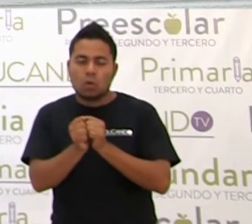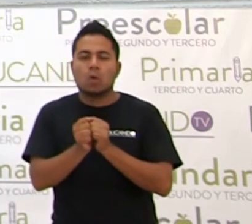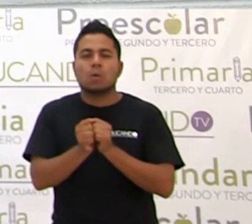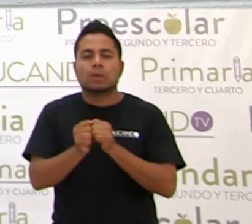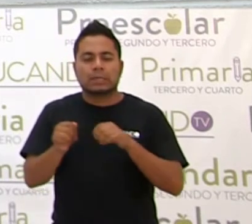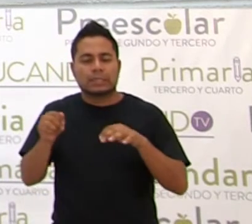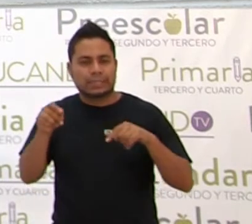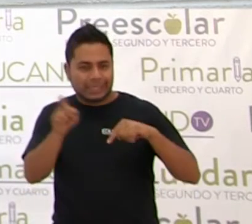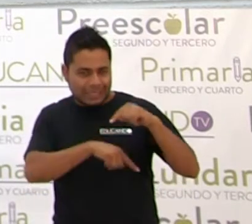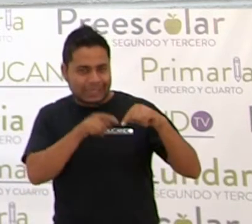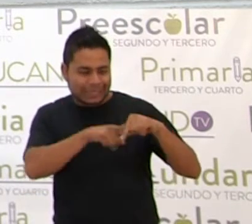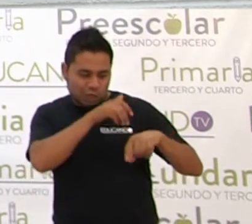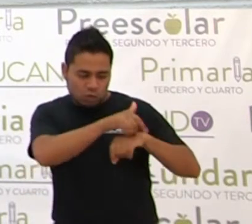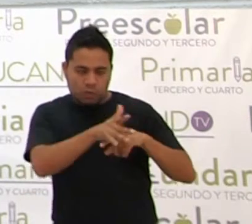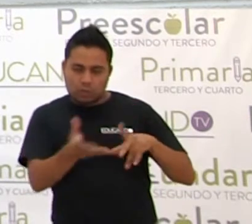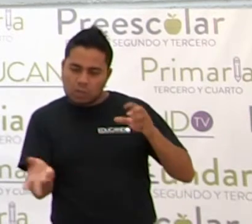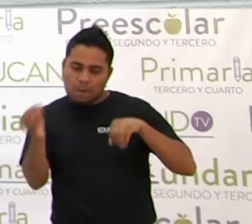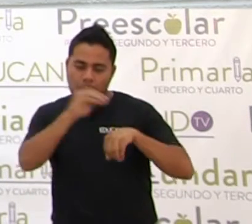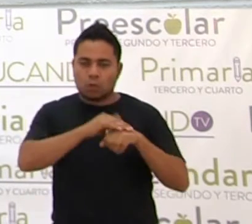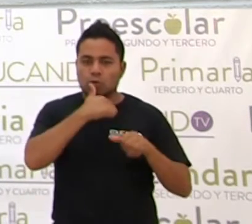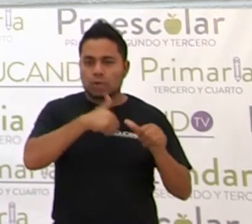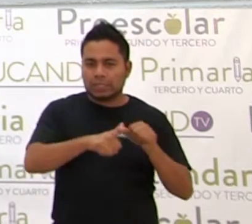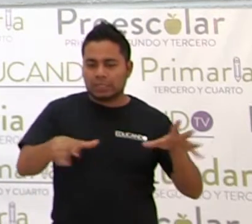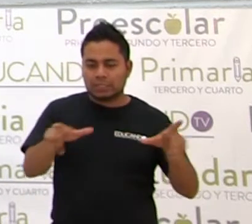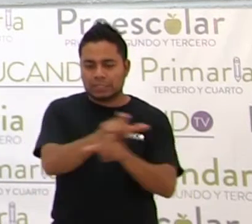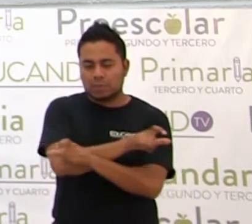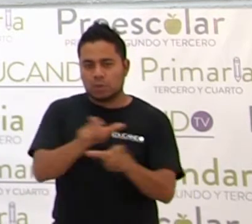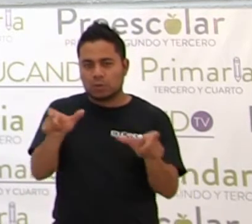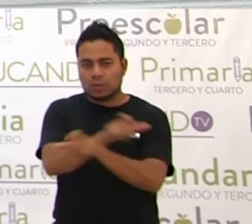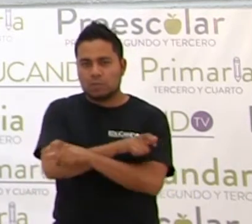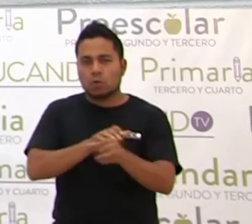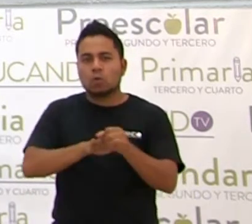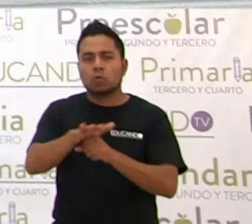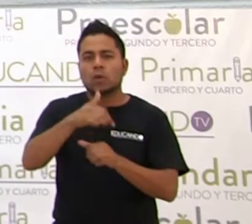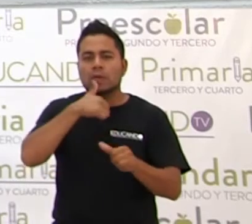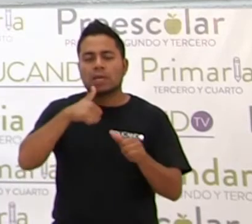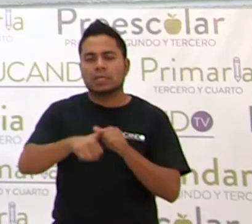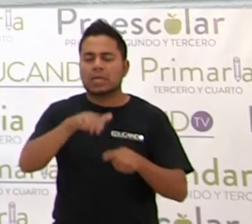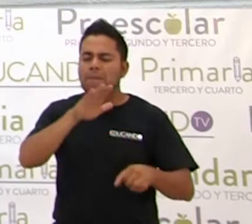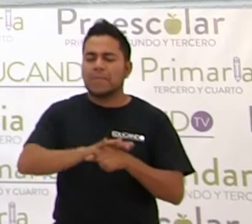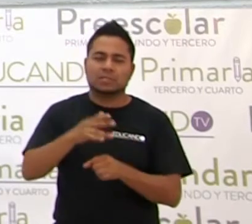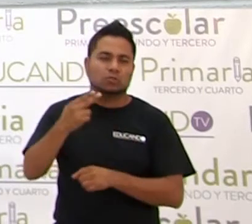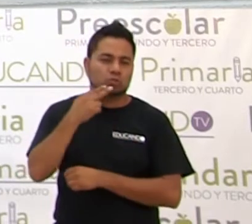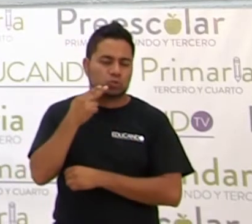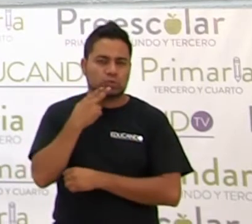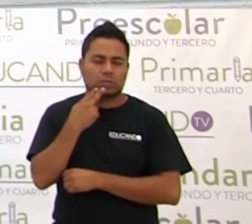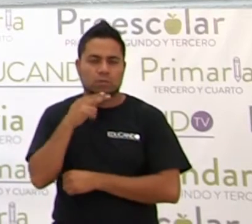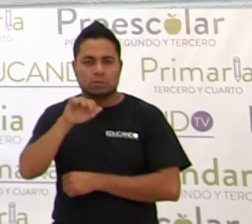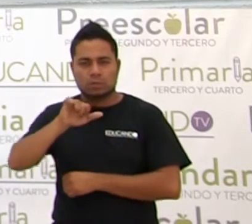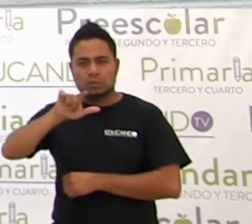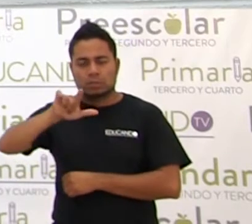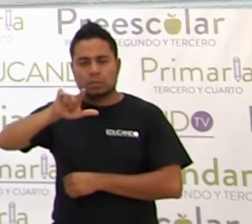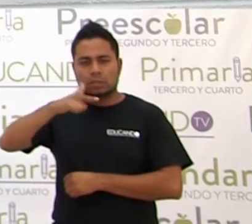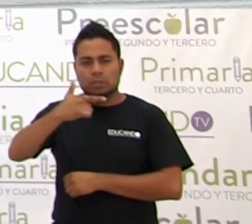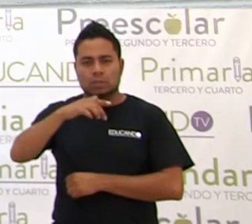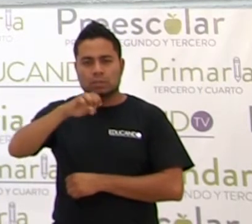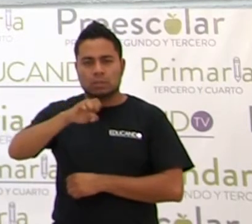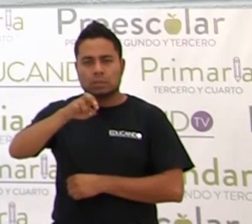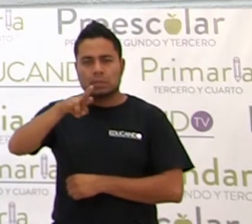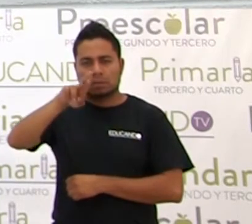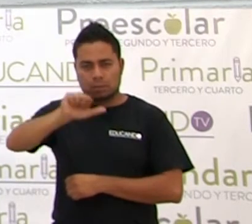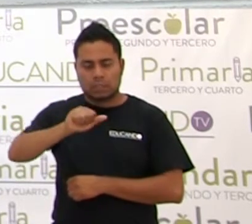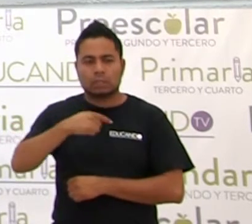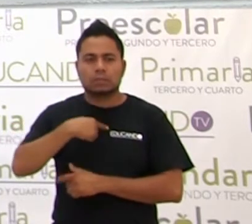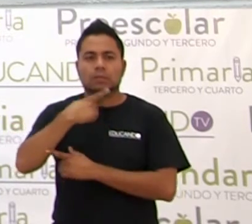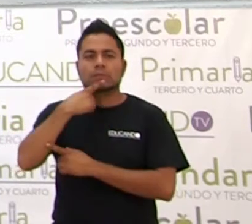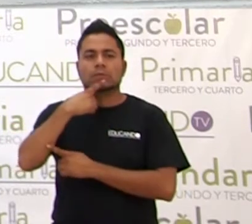letras. ¿Y cuáles son las letras que más se utilizan en álgebra? ¿Sí? Como yo les decía,